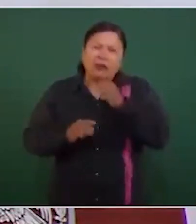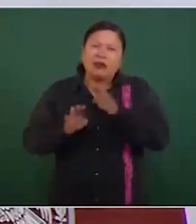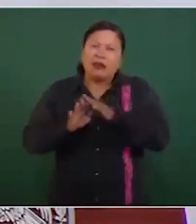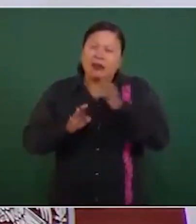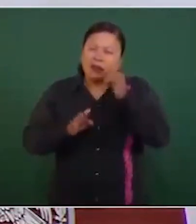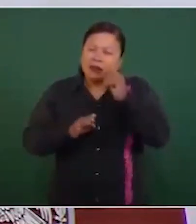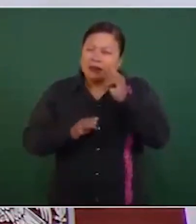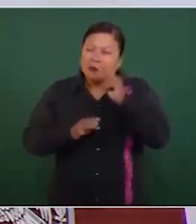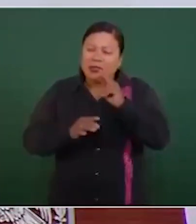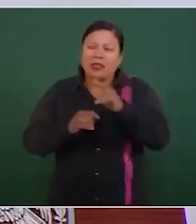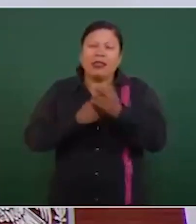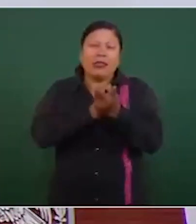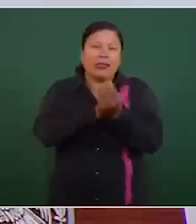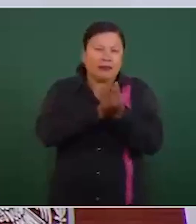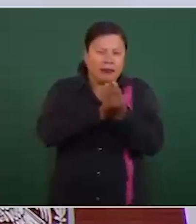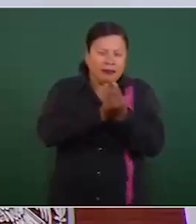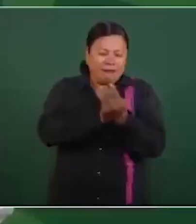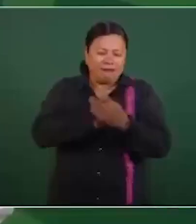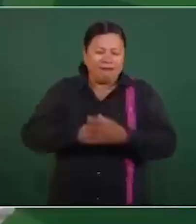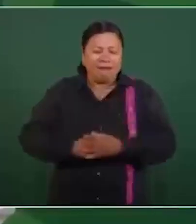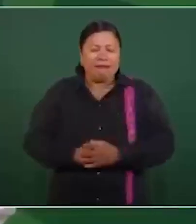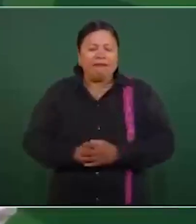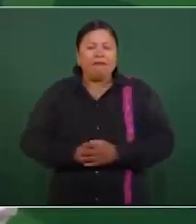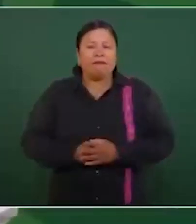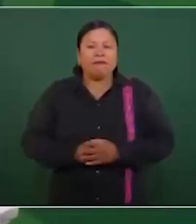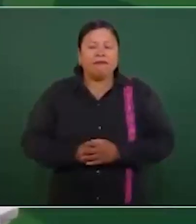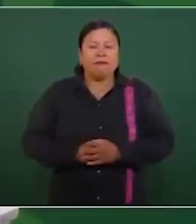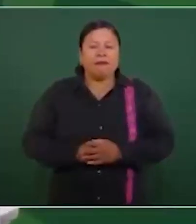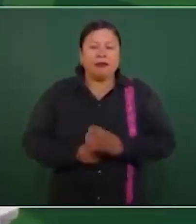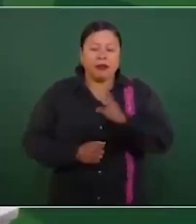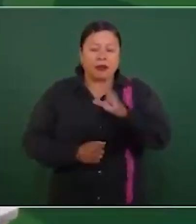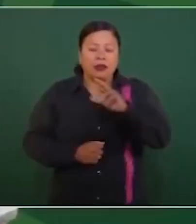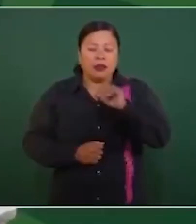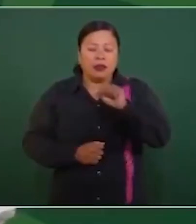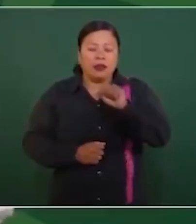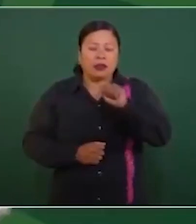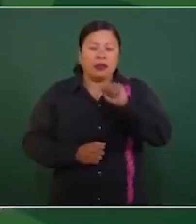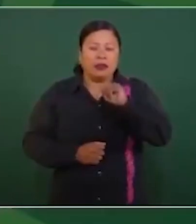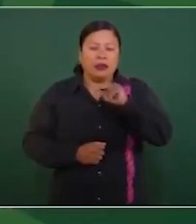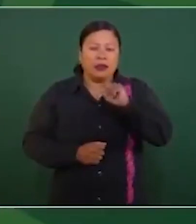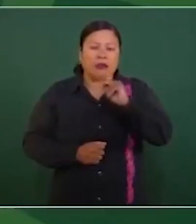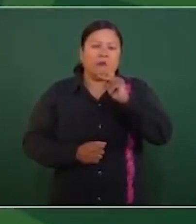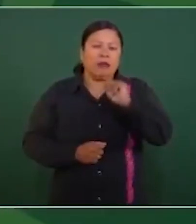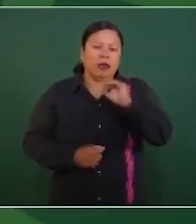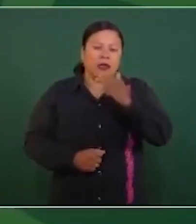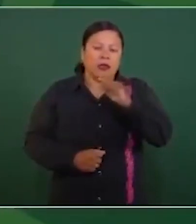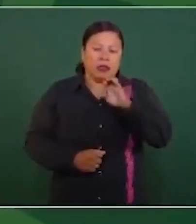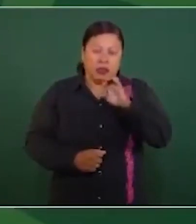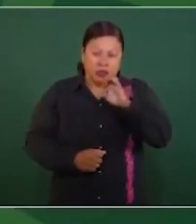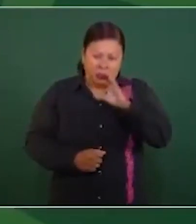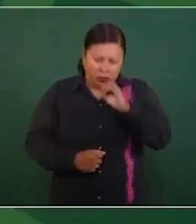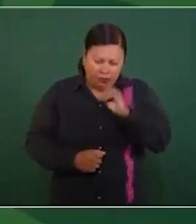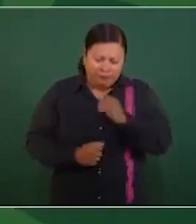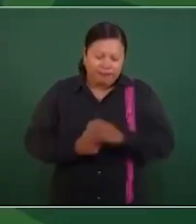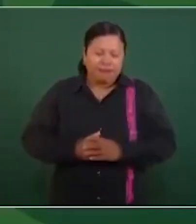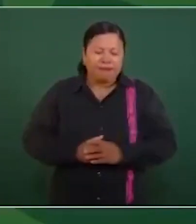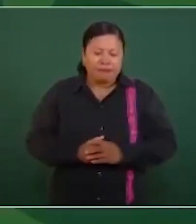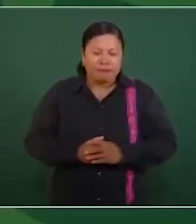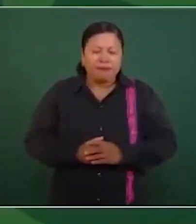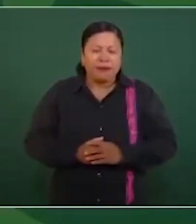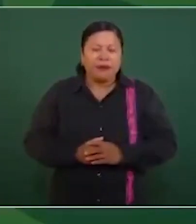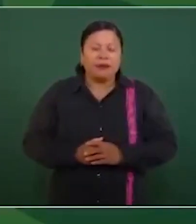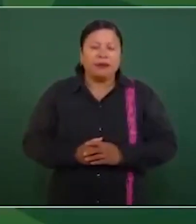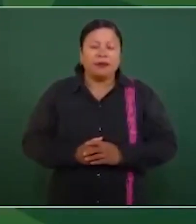de televisión. Cristina Pacheco. Vamos a